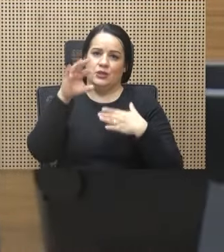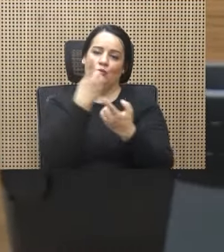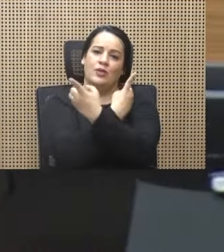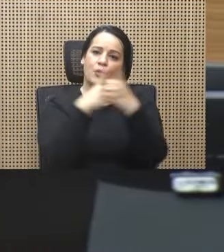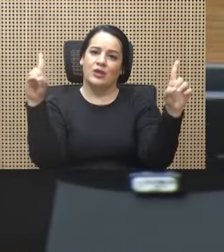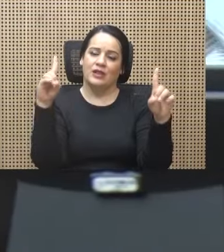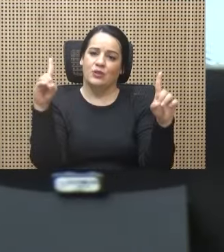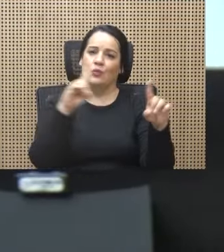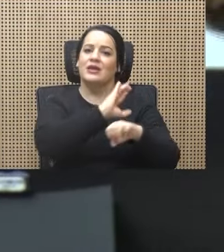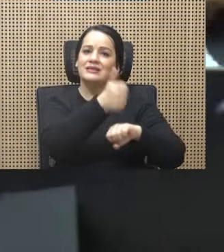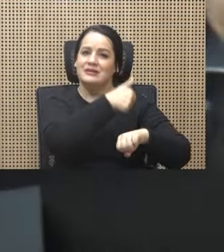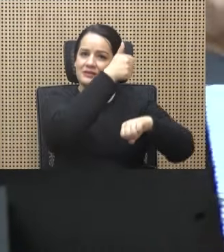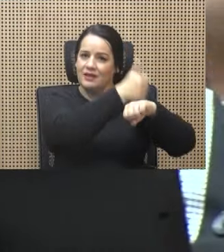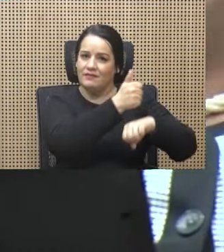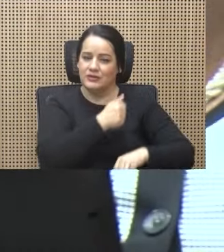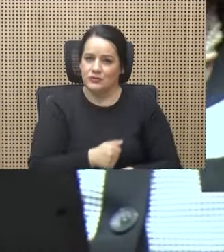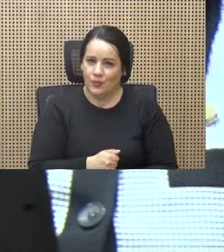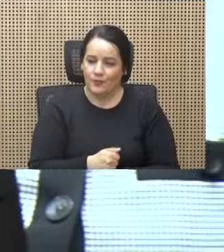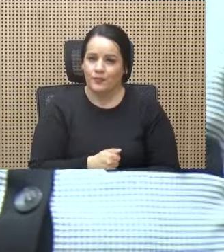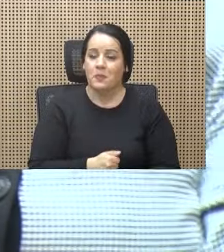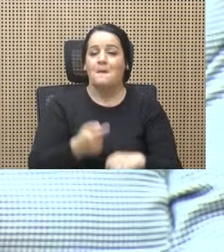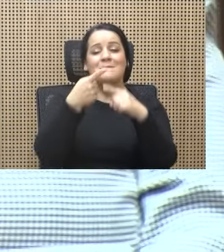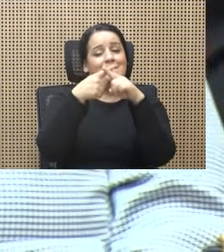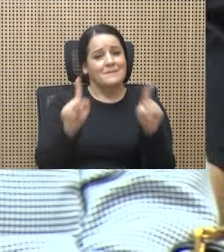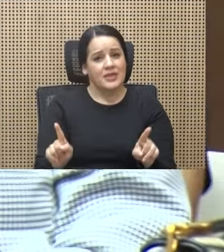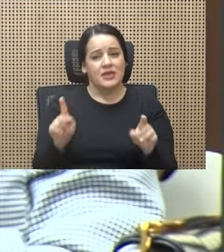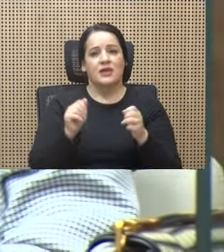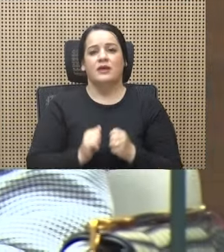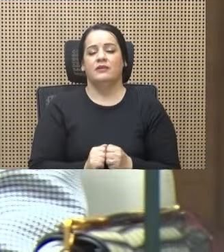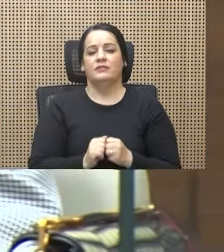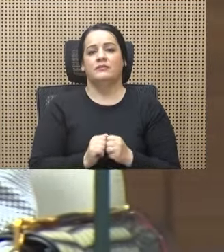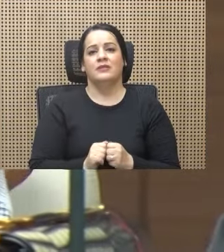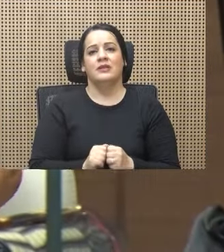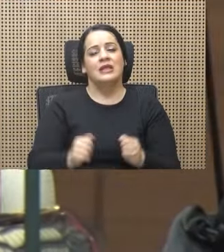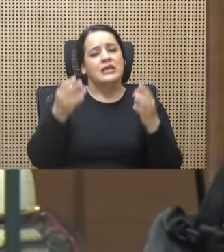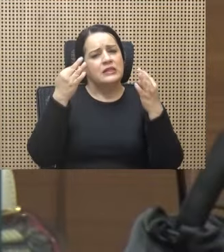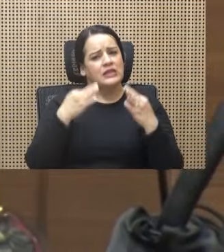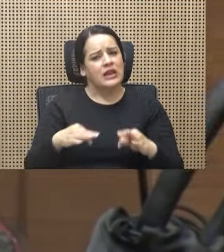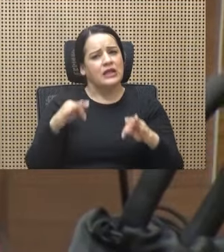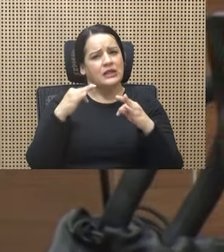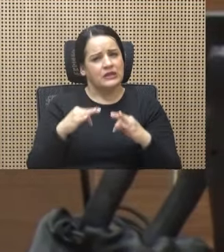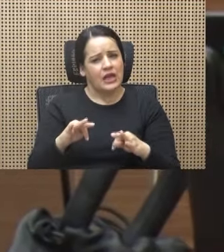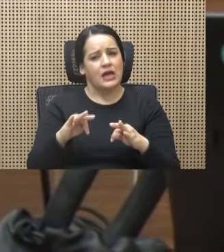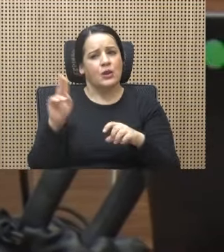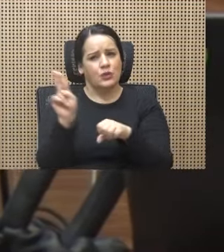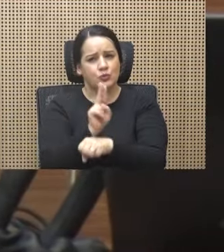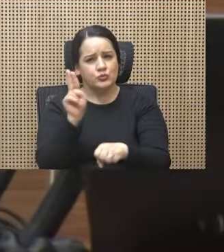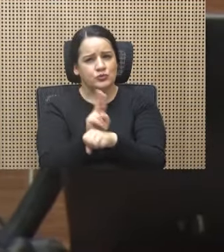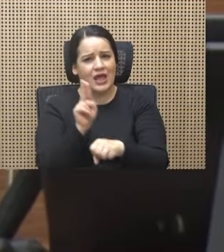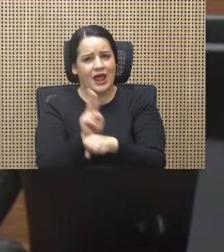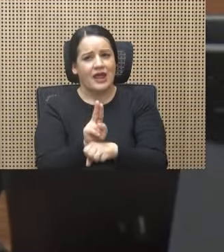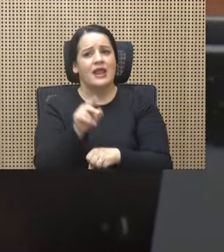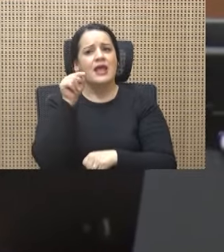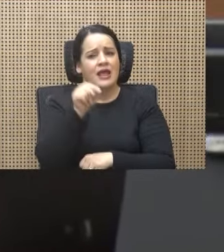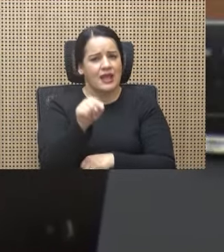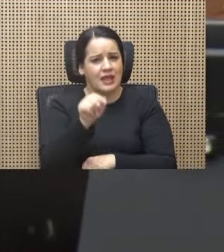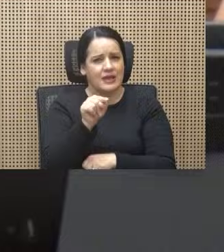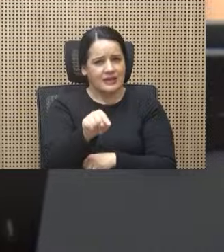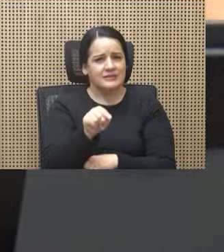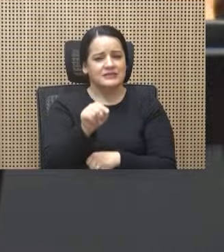Sin embargo, procurar el uso del referéndum como un mecanismo